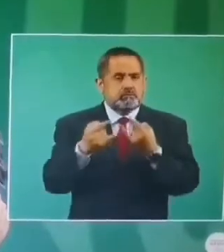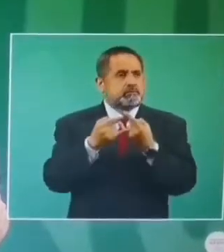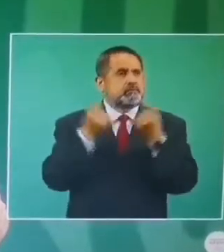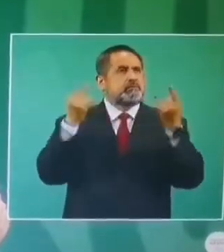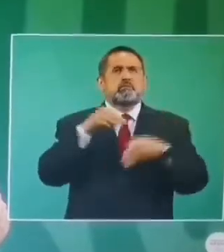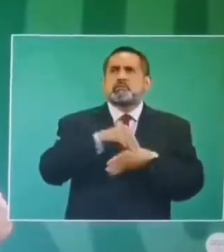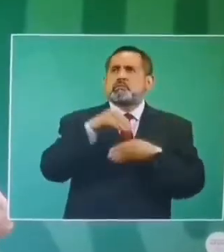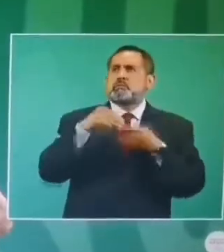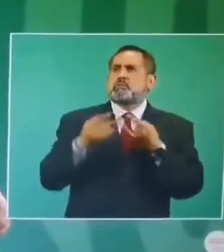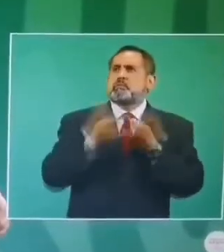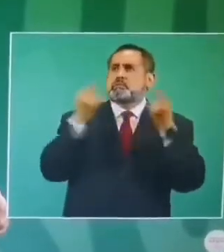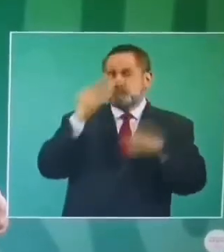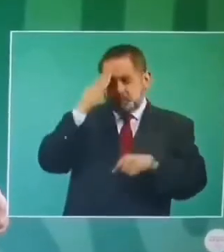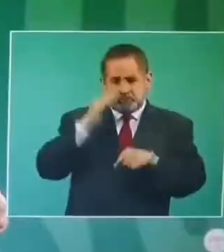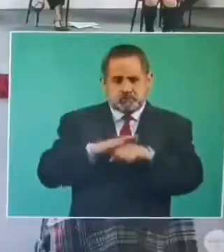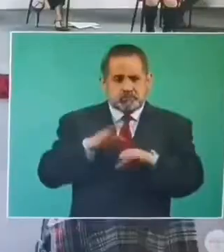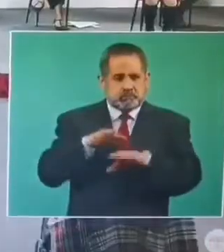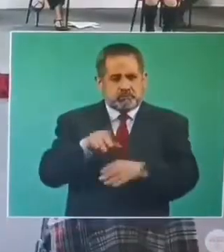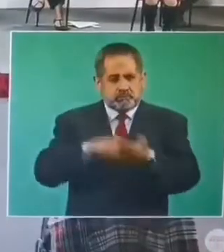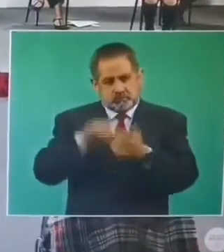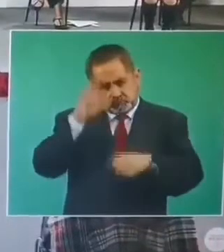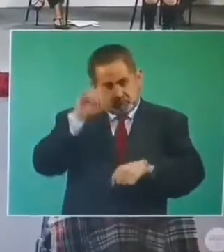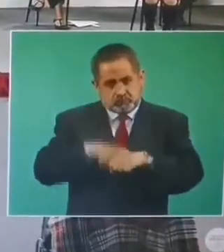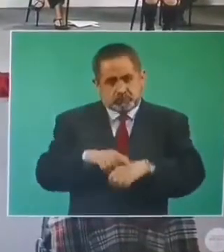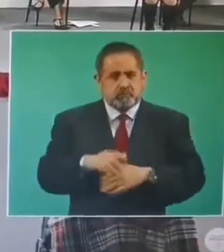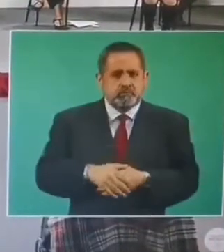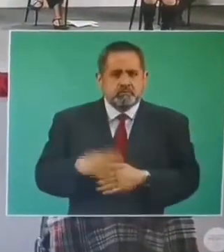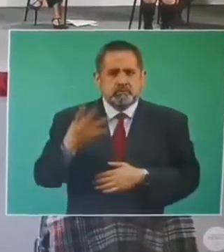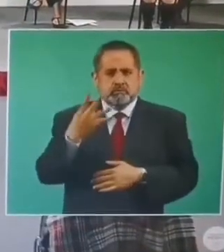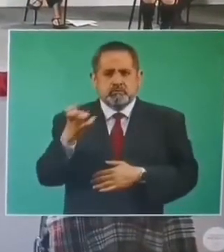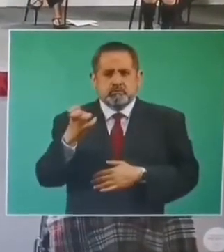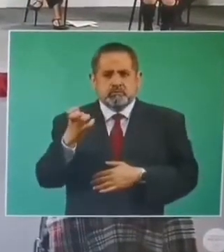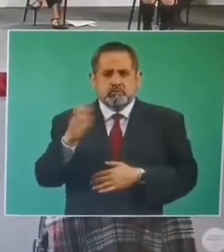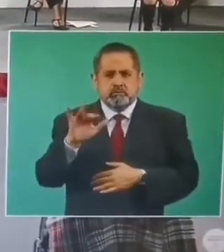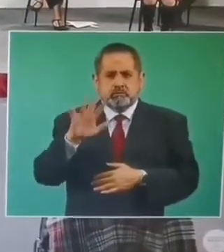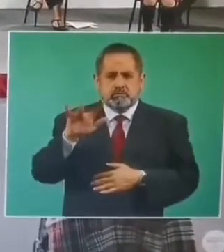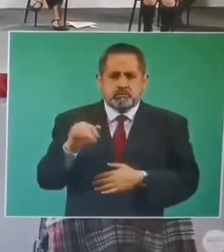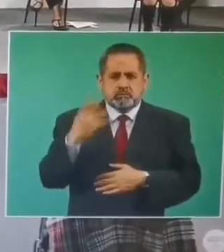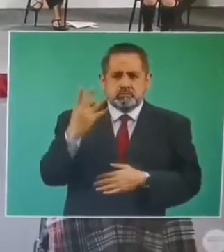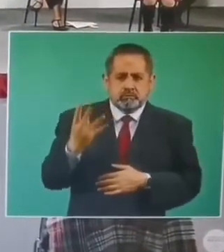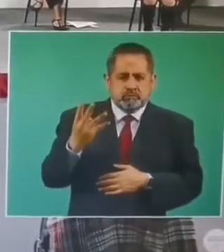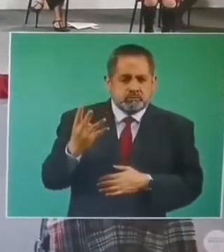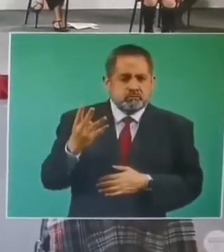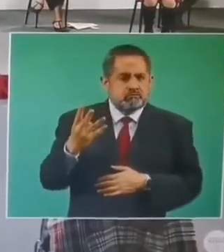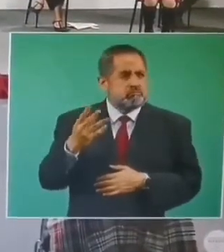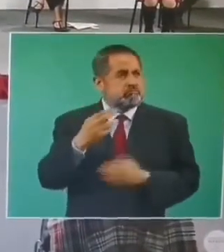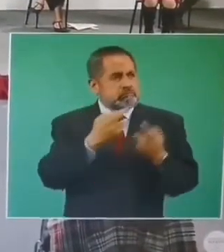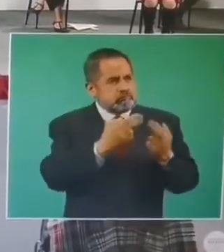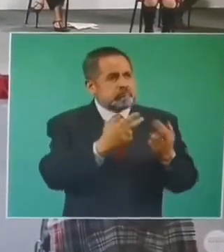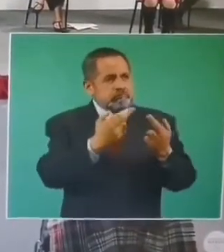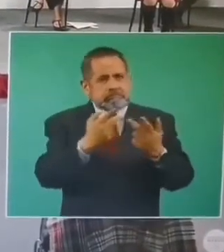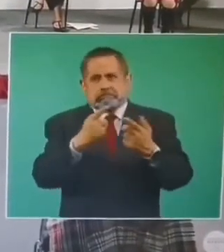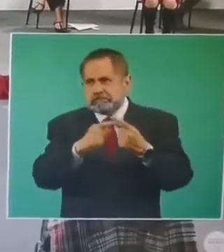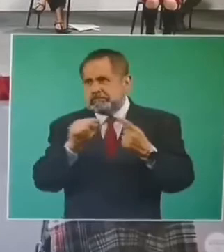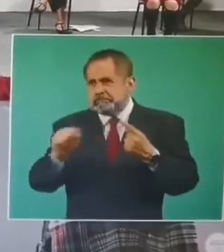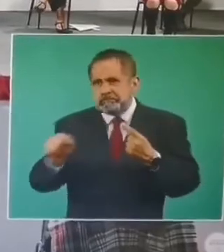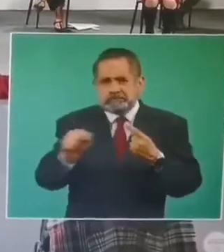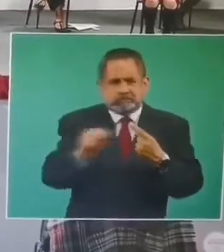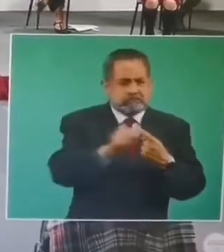históricos, en materia de cultura, 454 monumentos afectados.